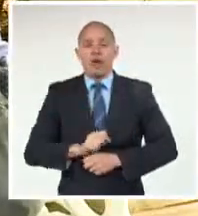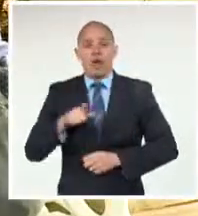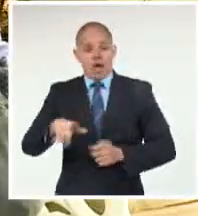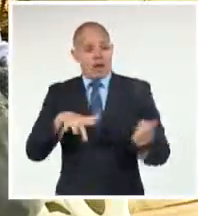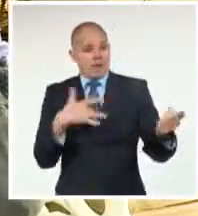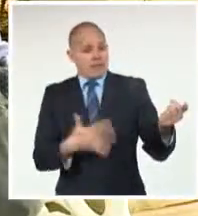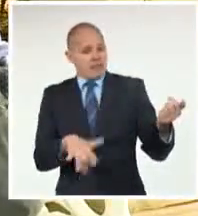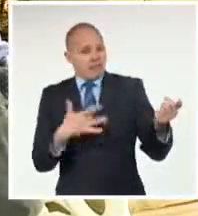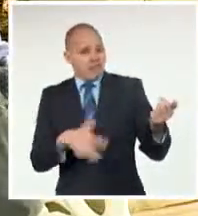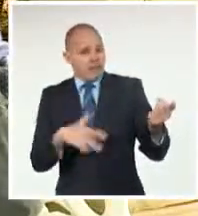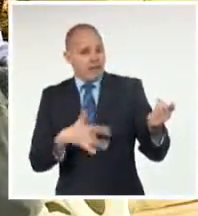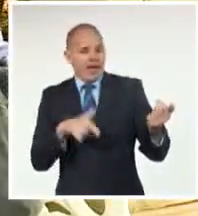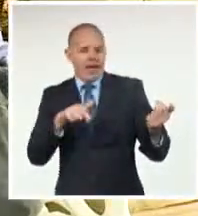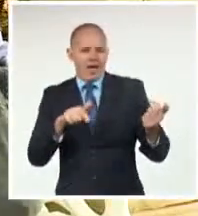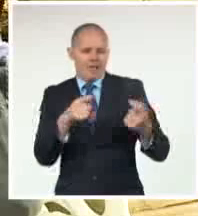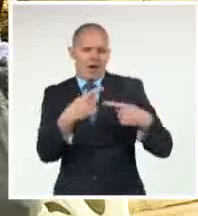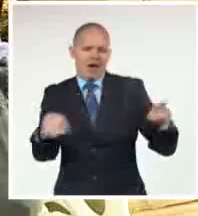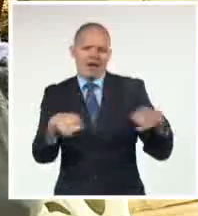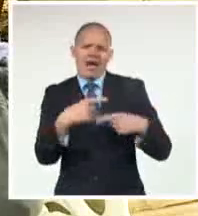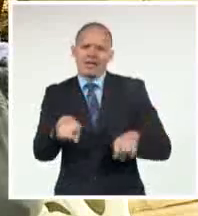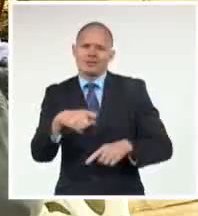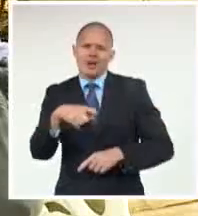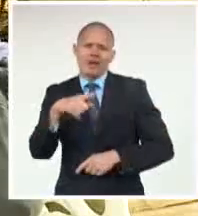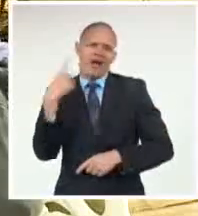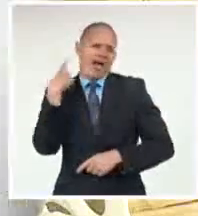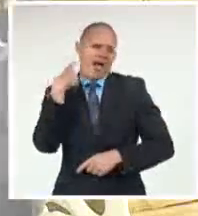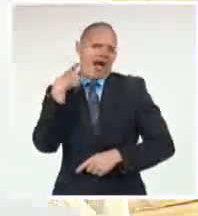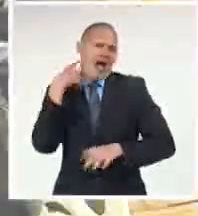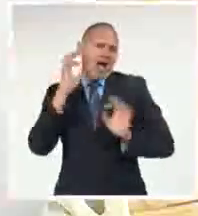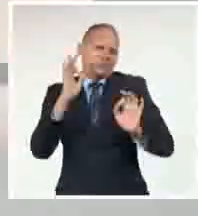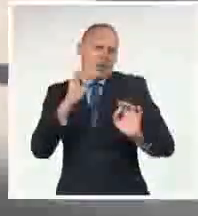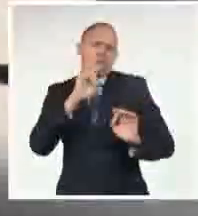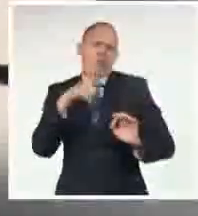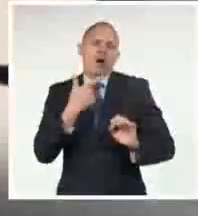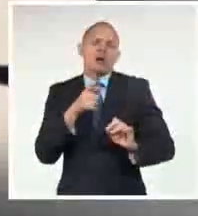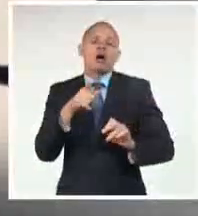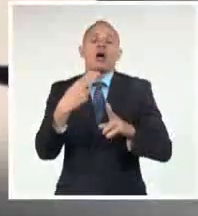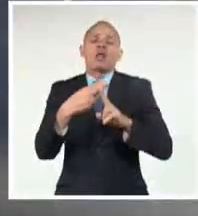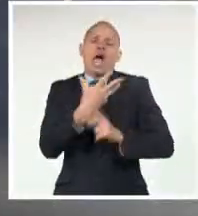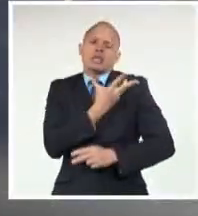de ese bolero antológico decimonónico que es Tristezas.